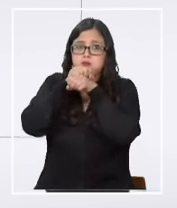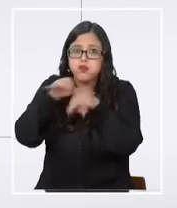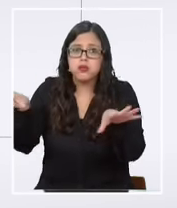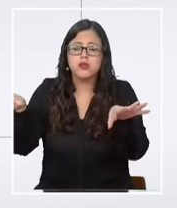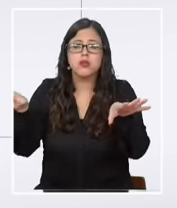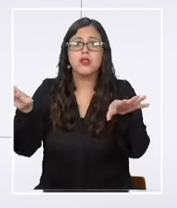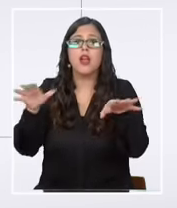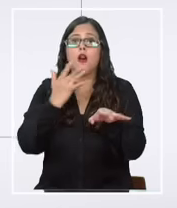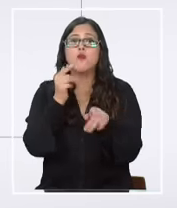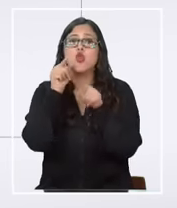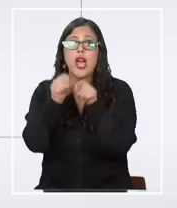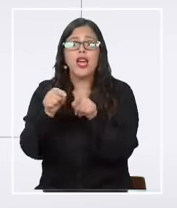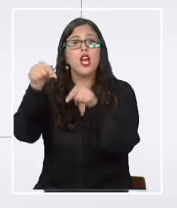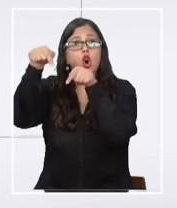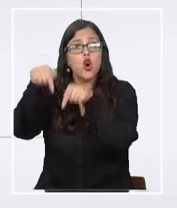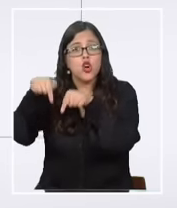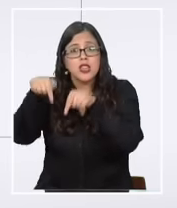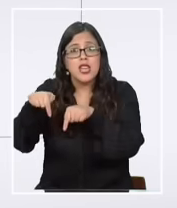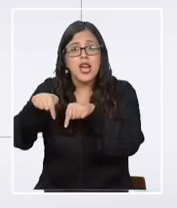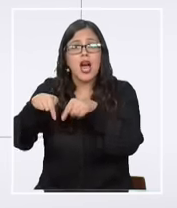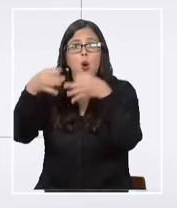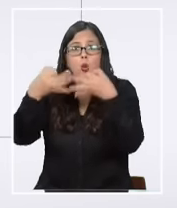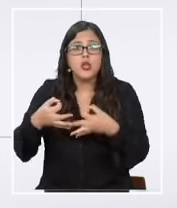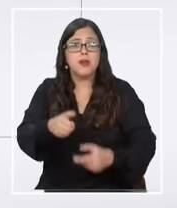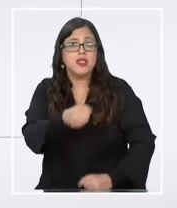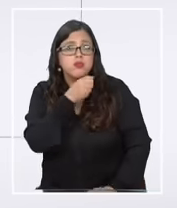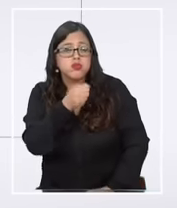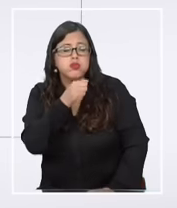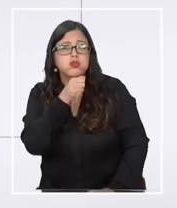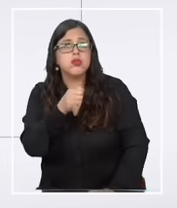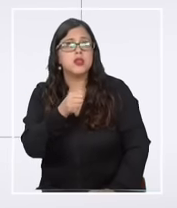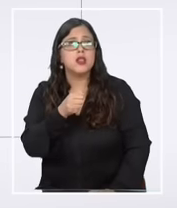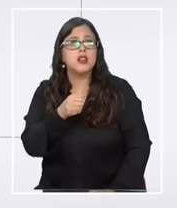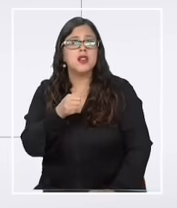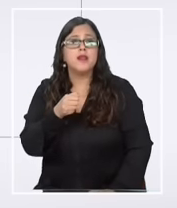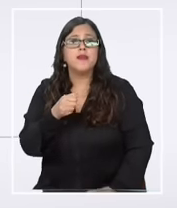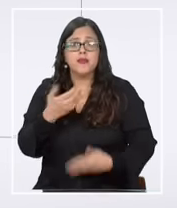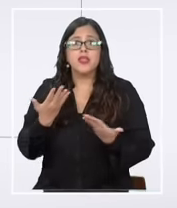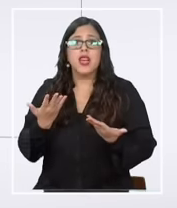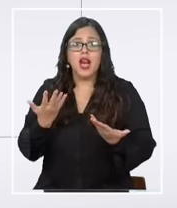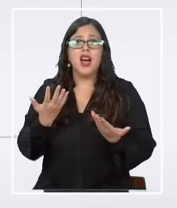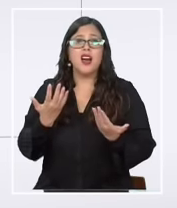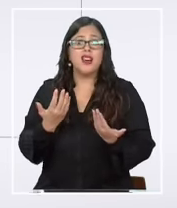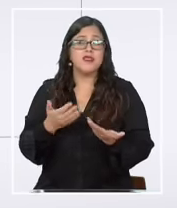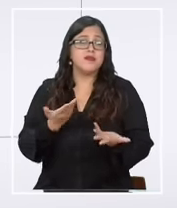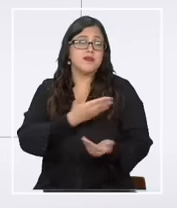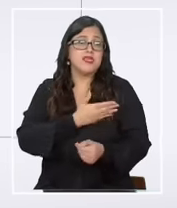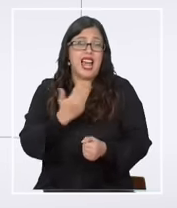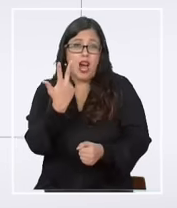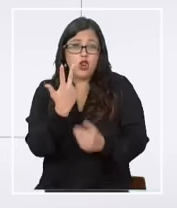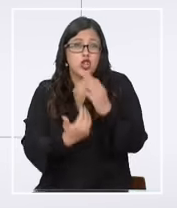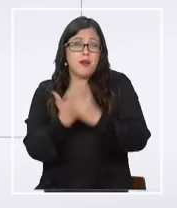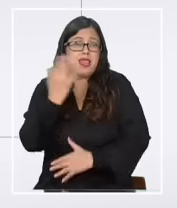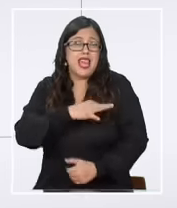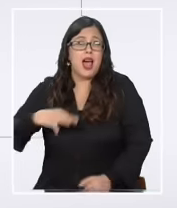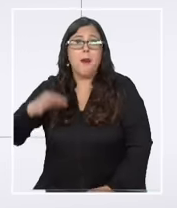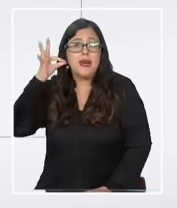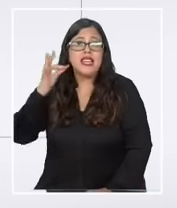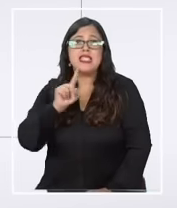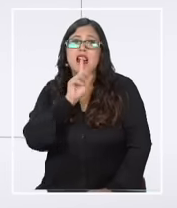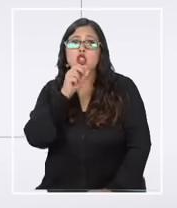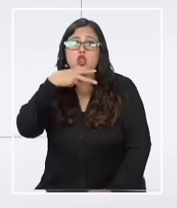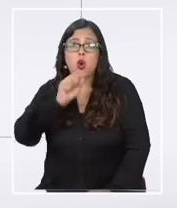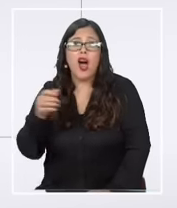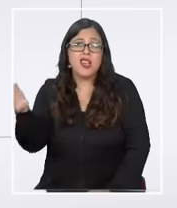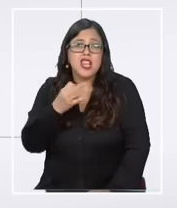filtrado porque aparecía hoy en medios ya está el malestar del ejecutivo el ejecutivo ya está a las 8 de la mañana la ministra Toa dijo que el